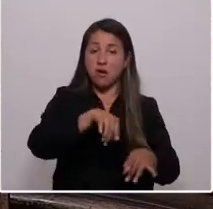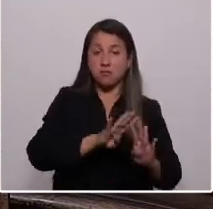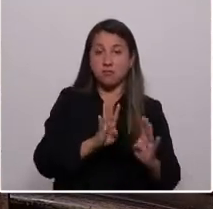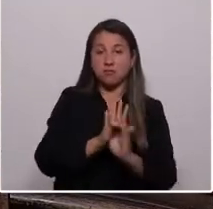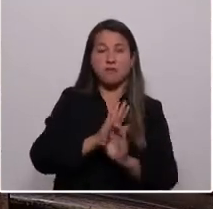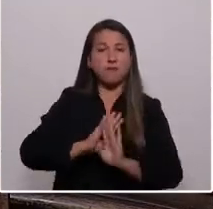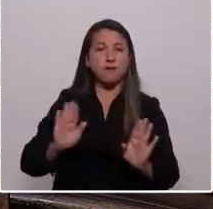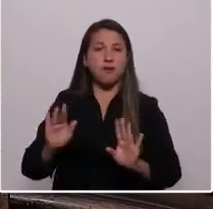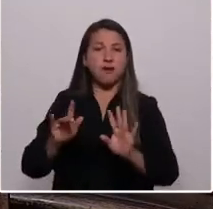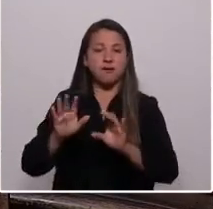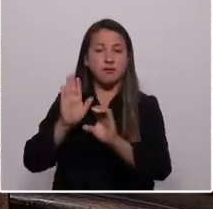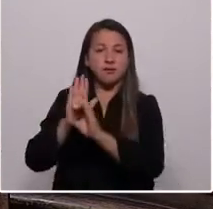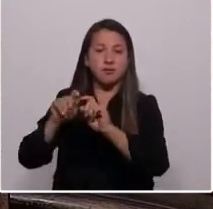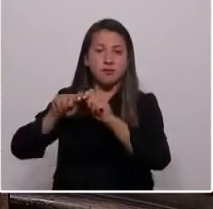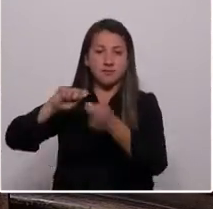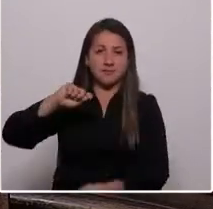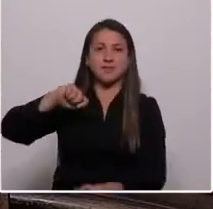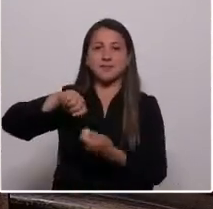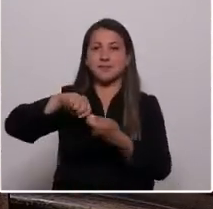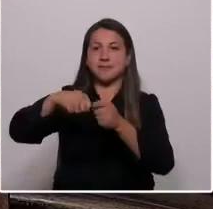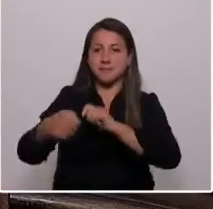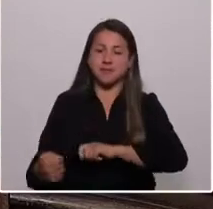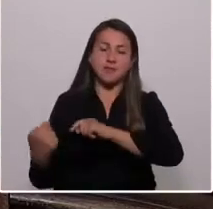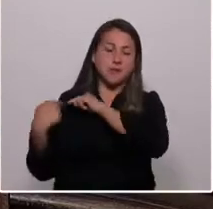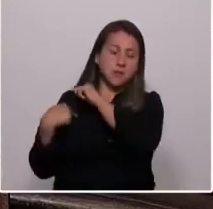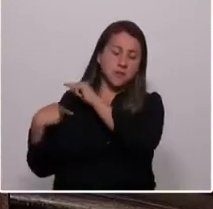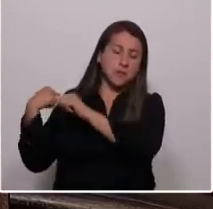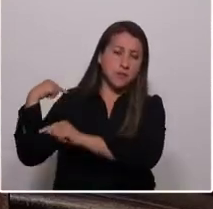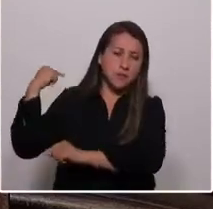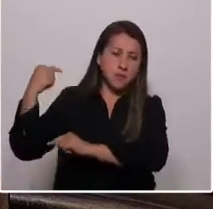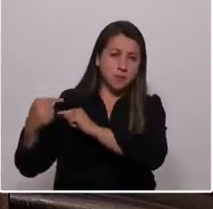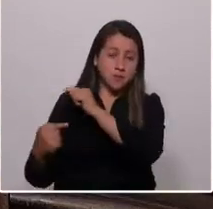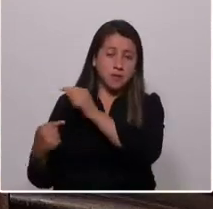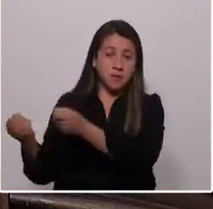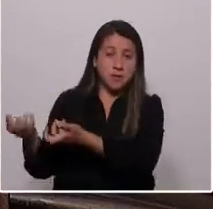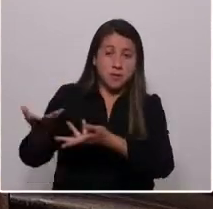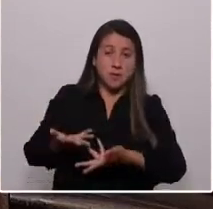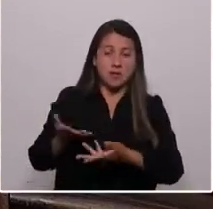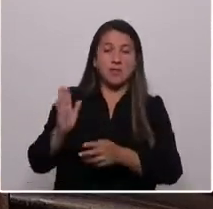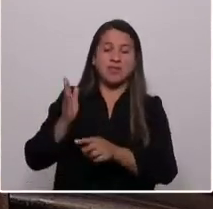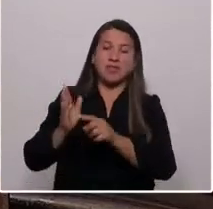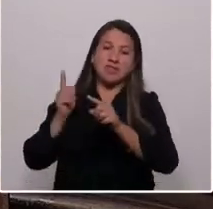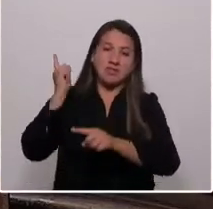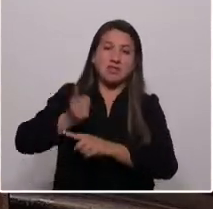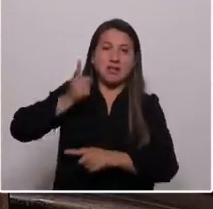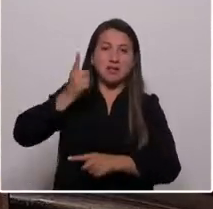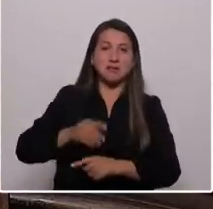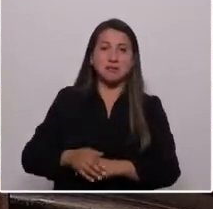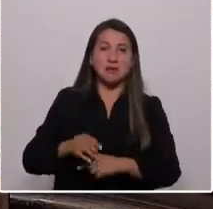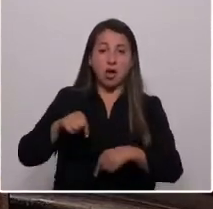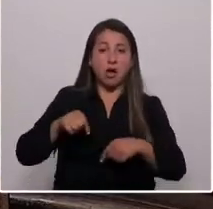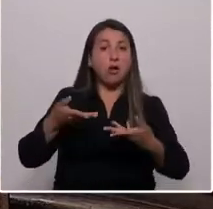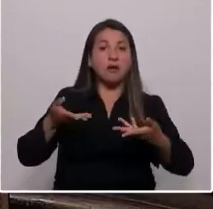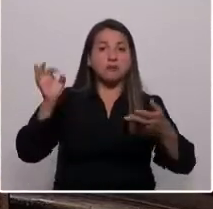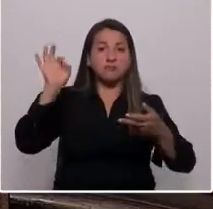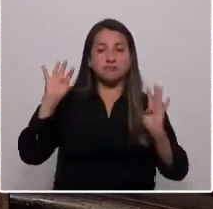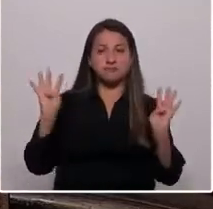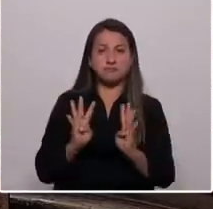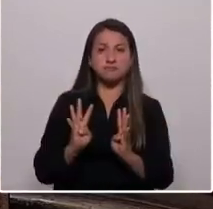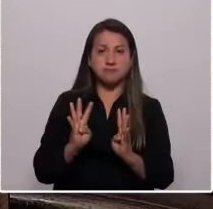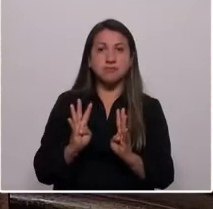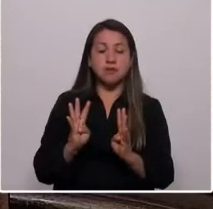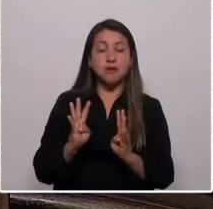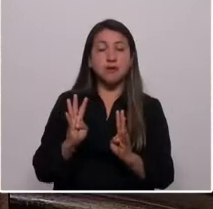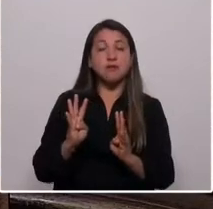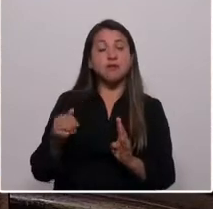a tan nefasto legado dictatorial. Estamos aquí reunidos encauzando una voluntad política y